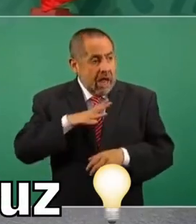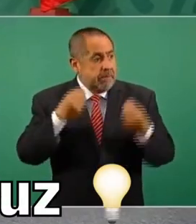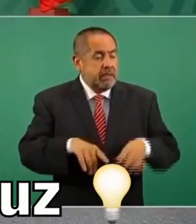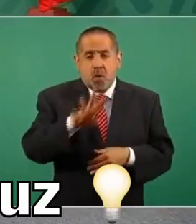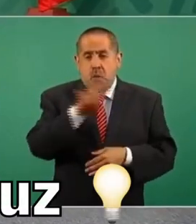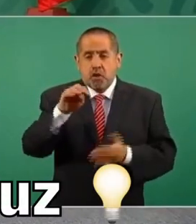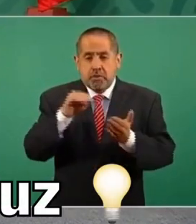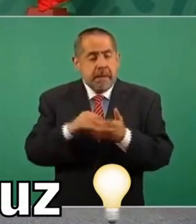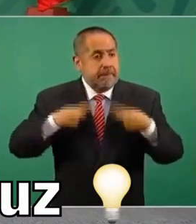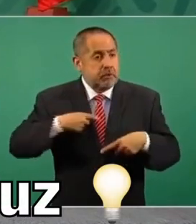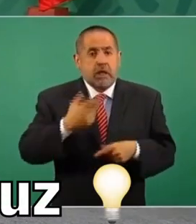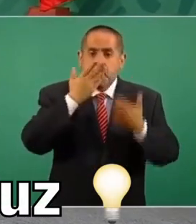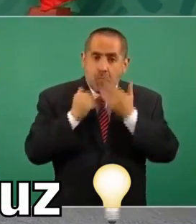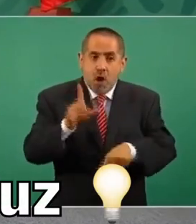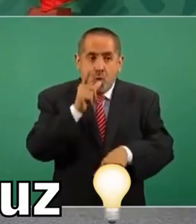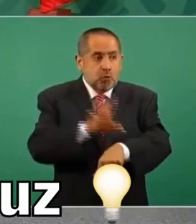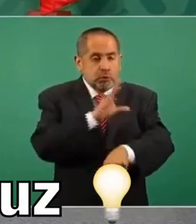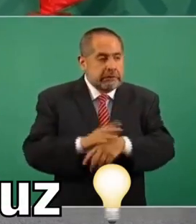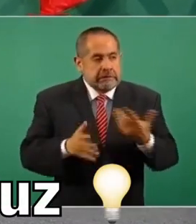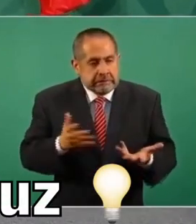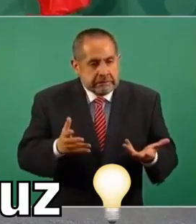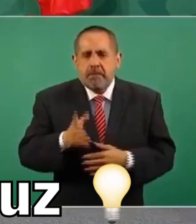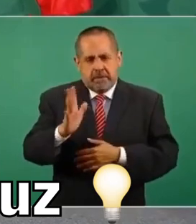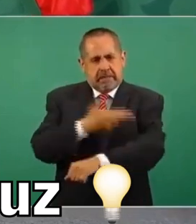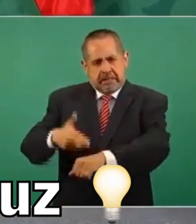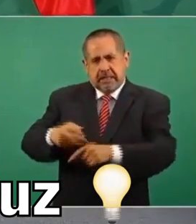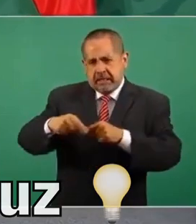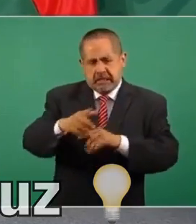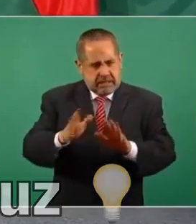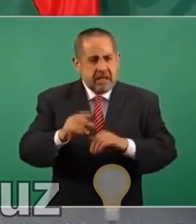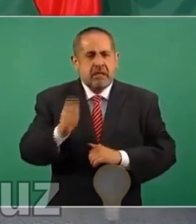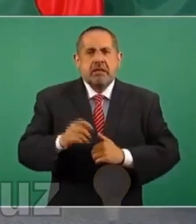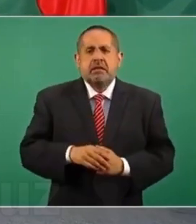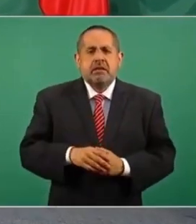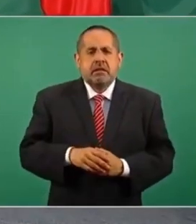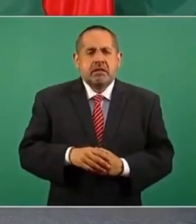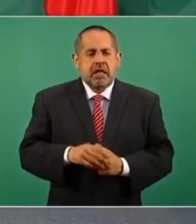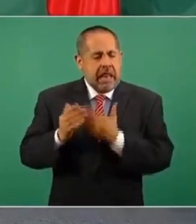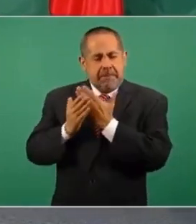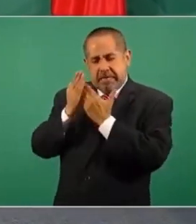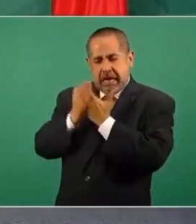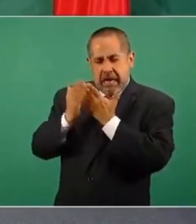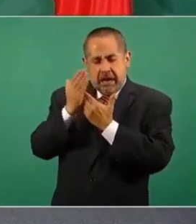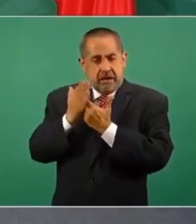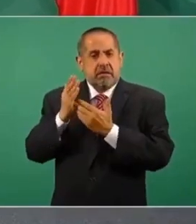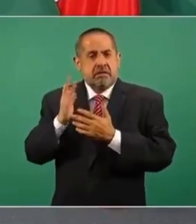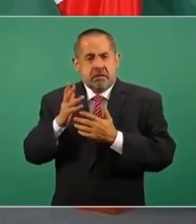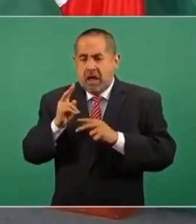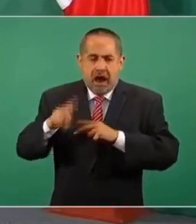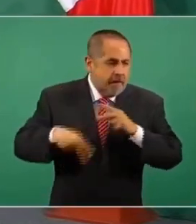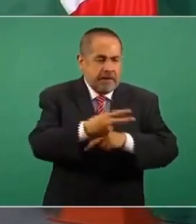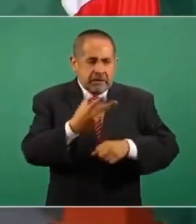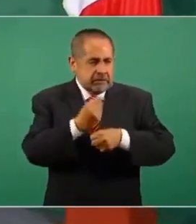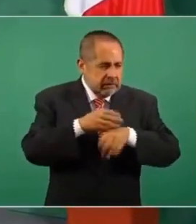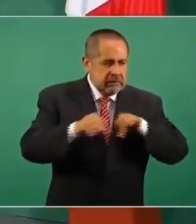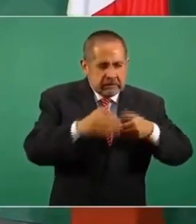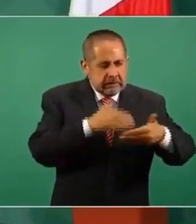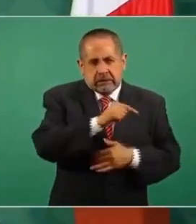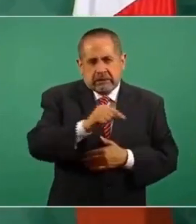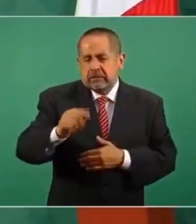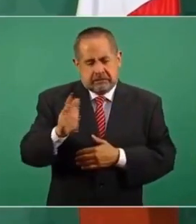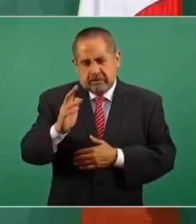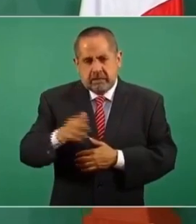400 mil usuarios ahora, pero ya desde la madrugada están trabajando